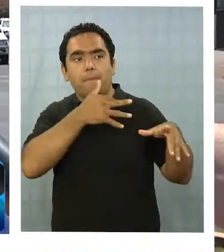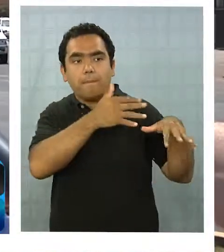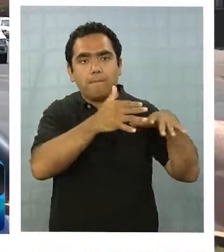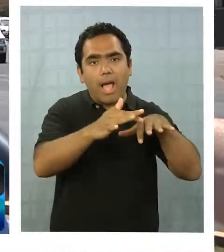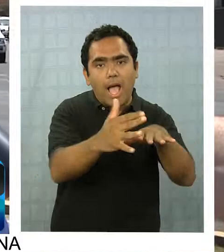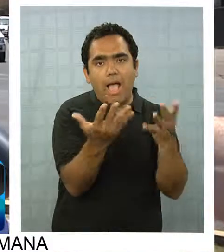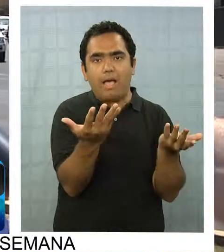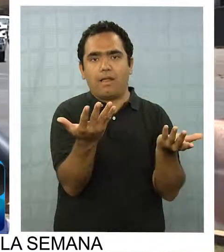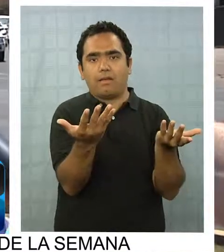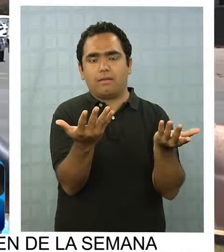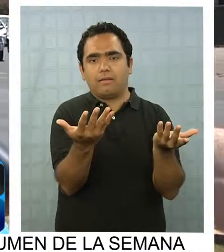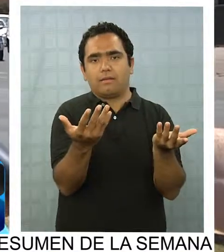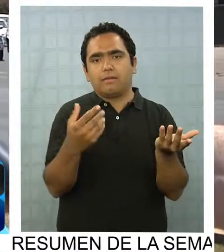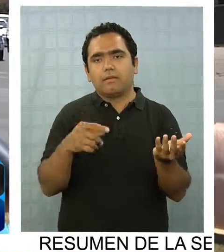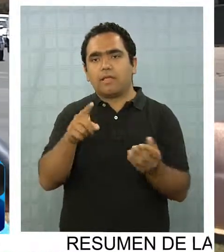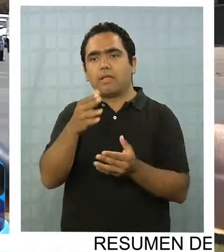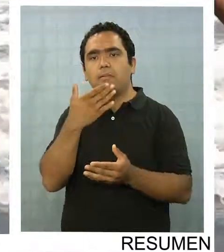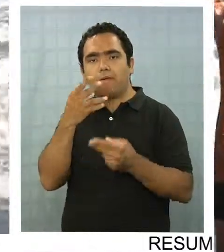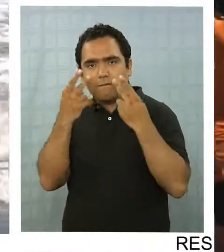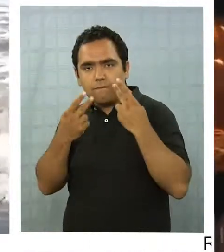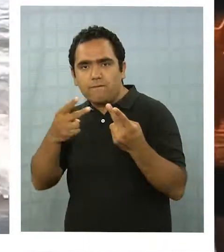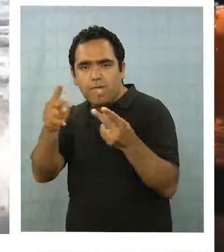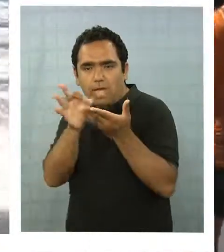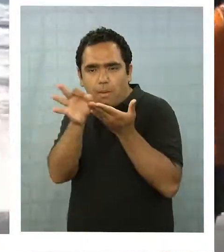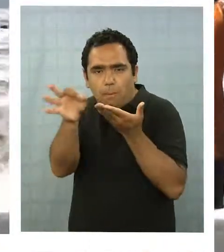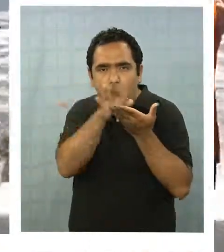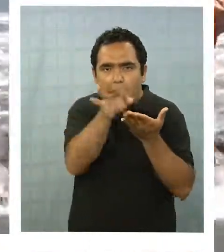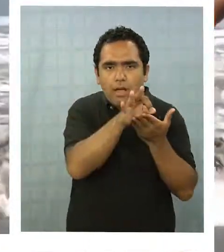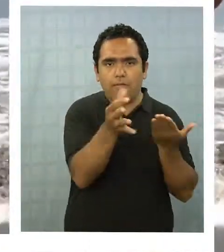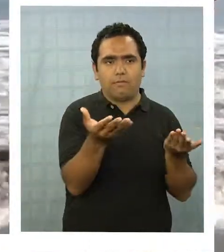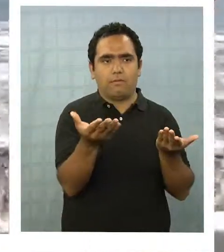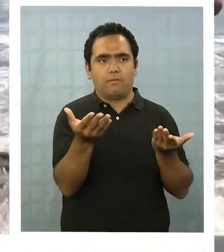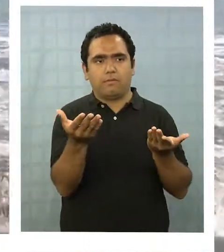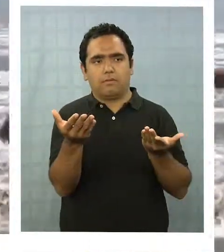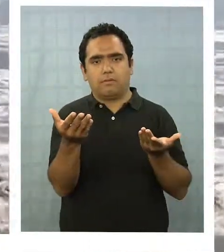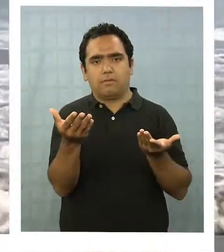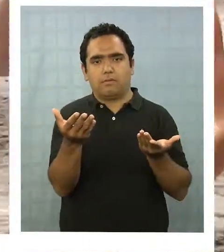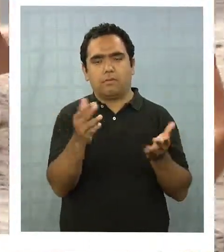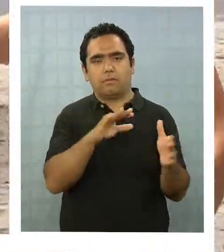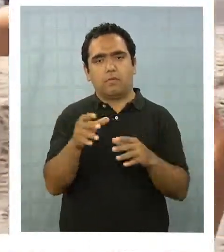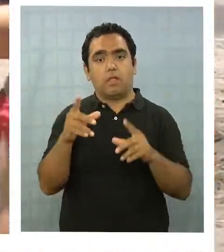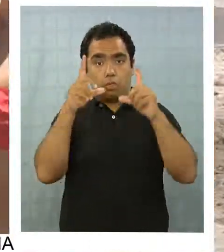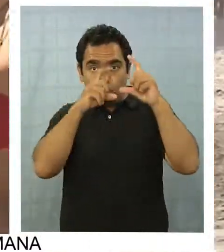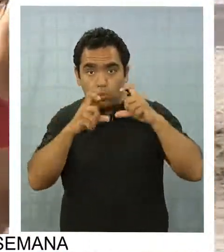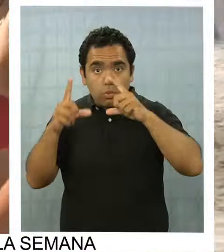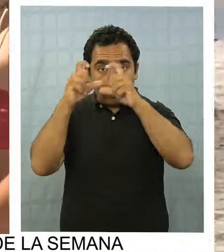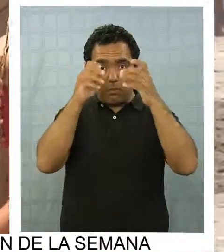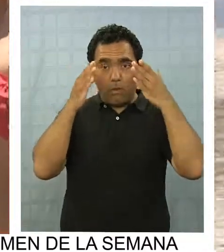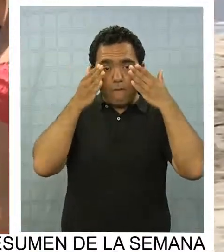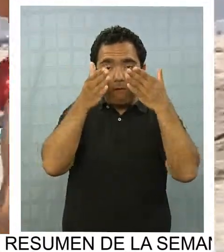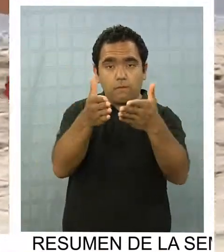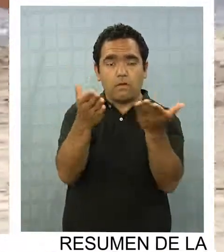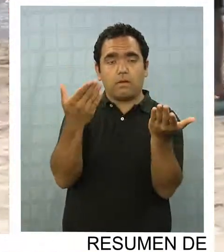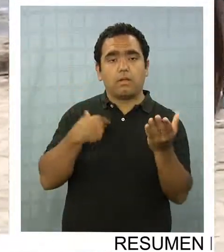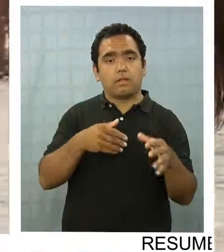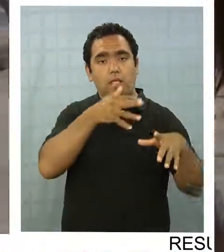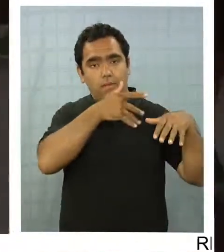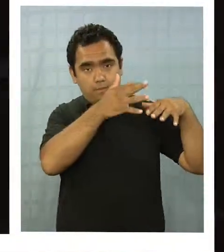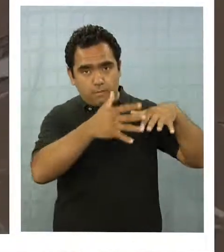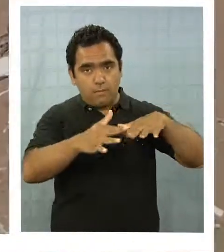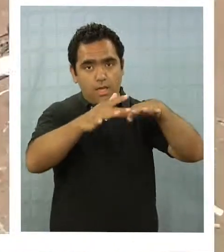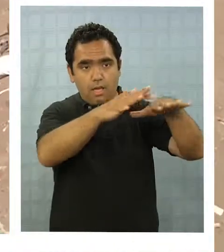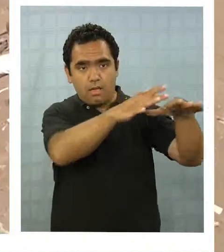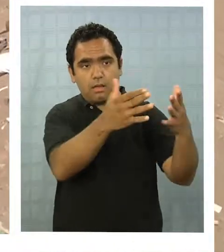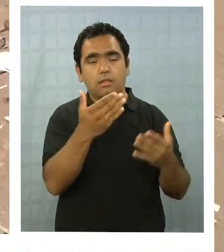tema del viaje al interior. Si bien el turismo está enfocado hacia el borde costero de la ciudad,